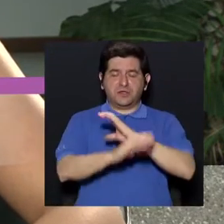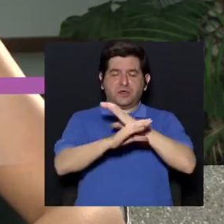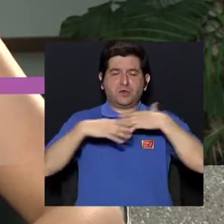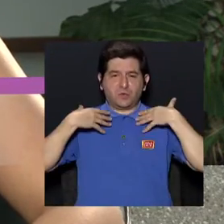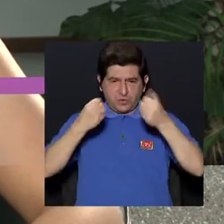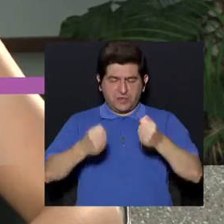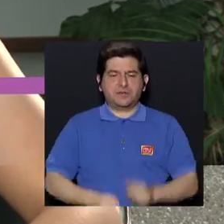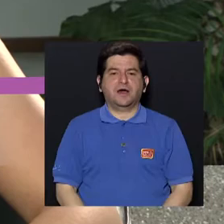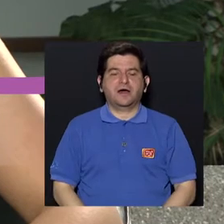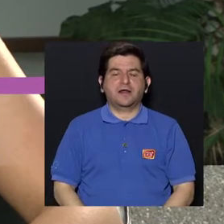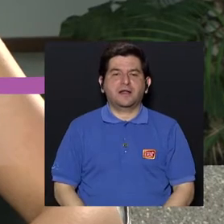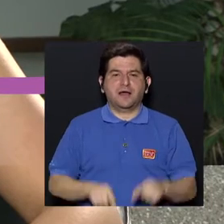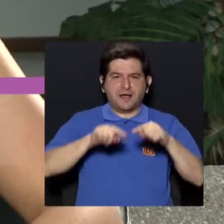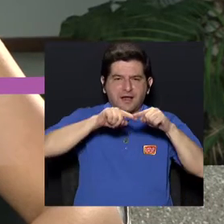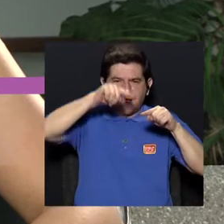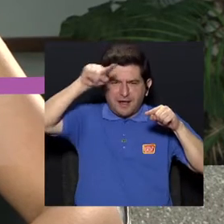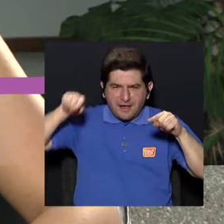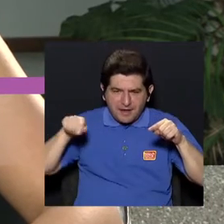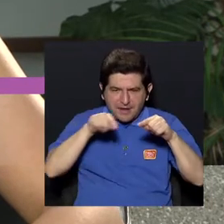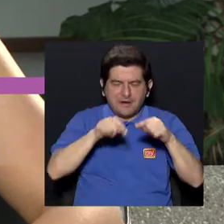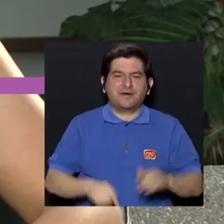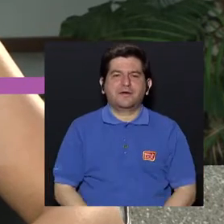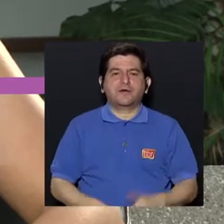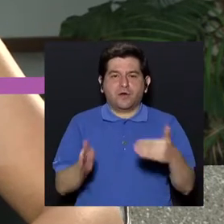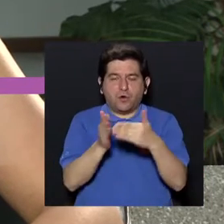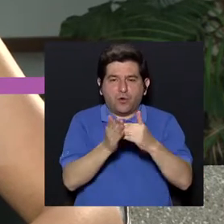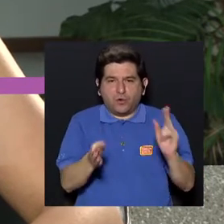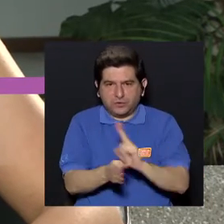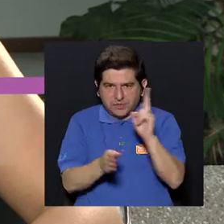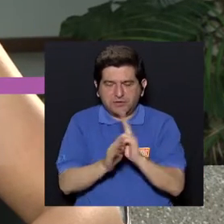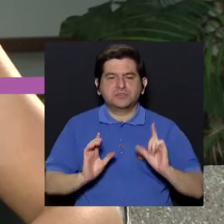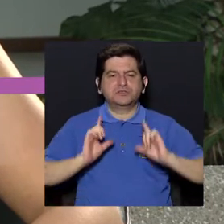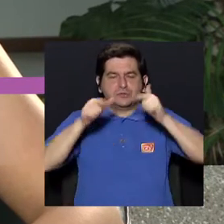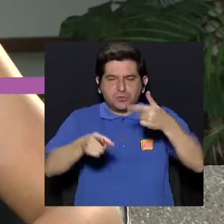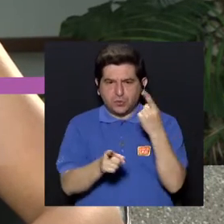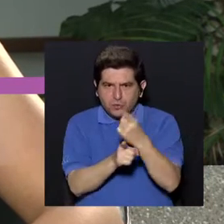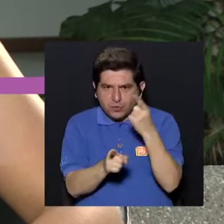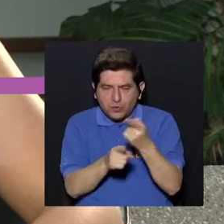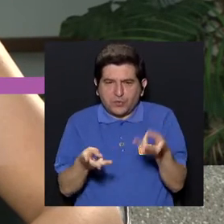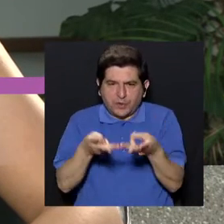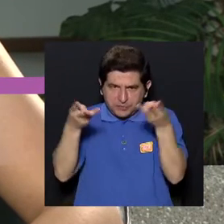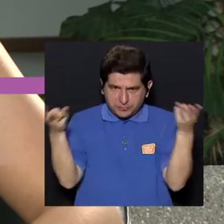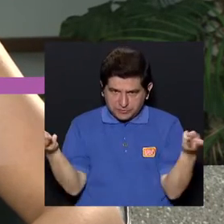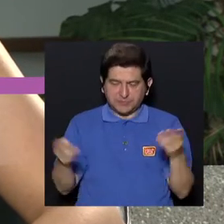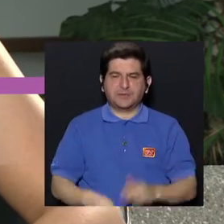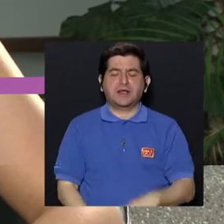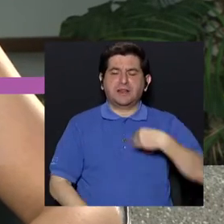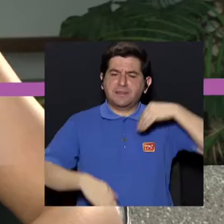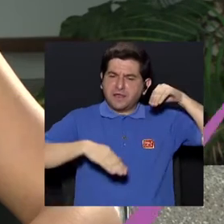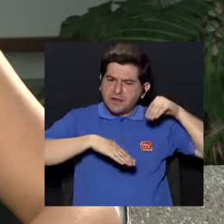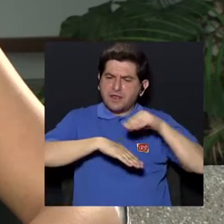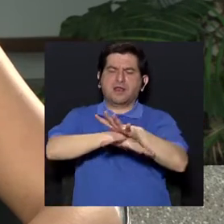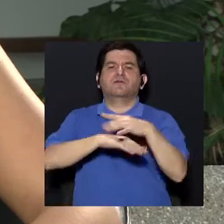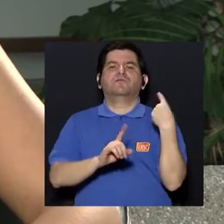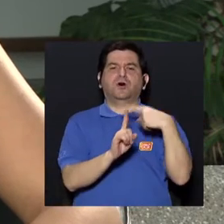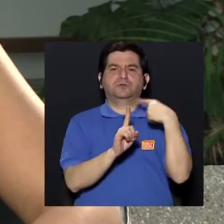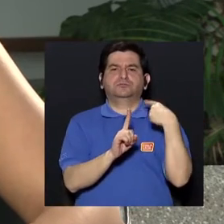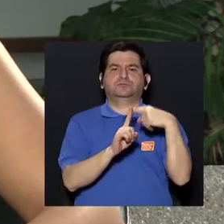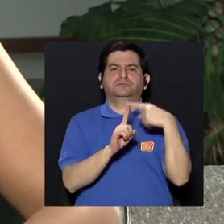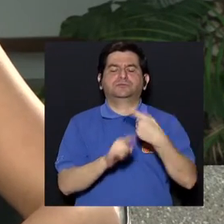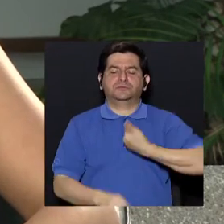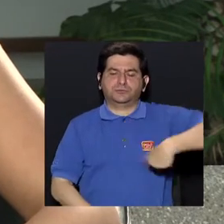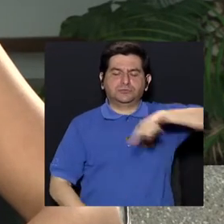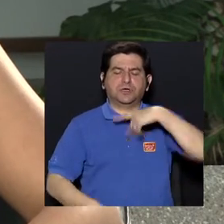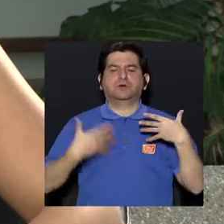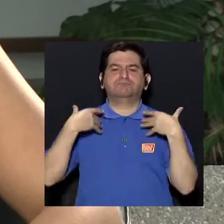y para eso reciclar, reutilizar y también desechar correctamente los residuos tiene efectos positivos